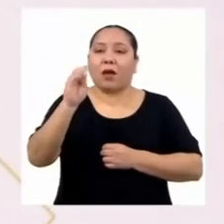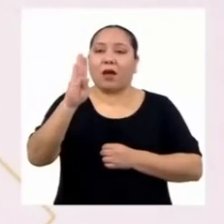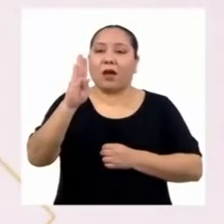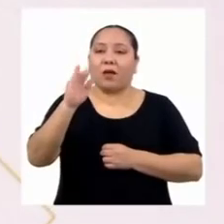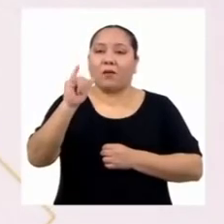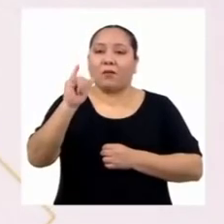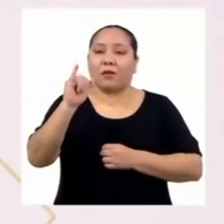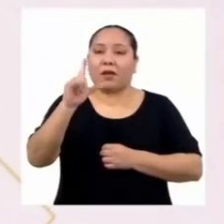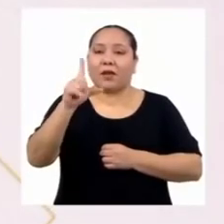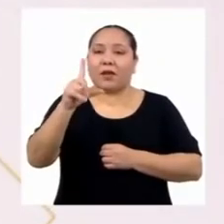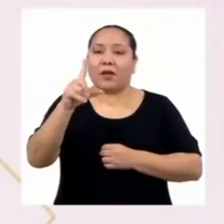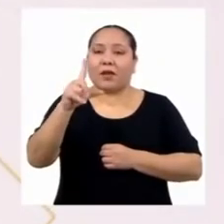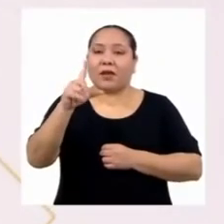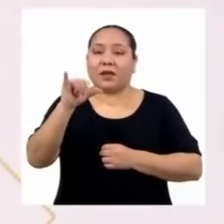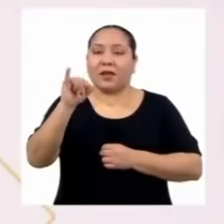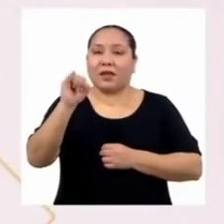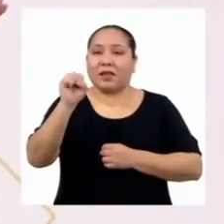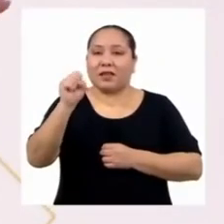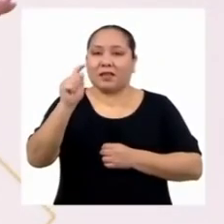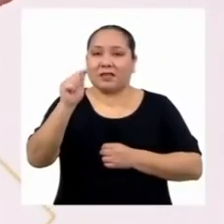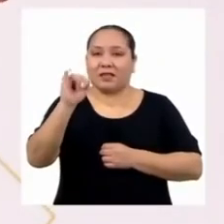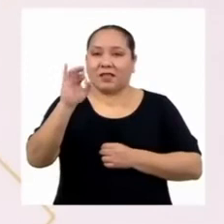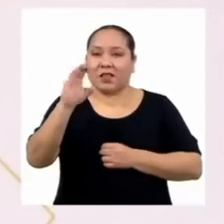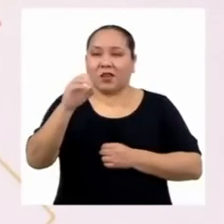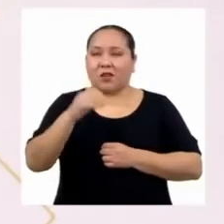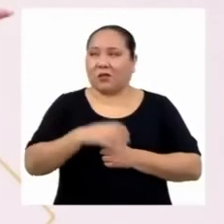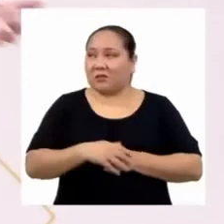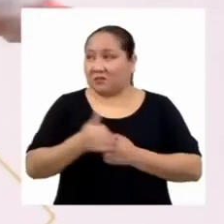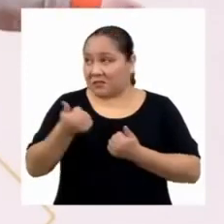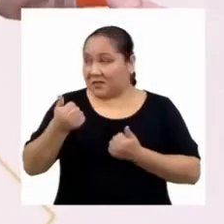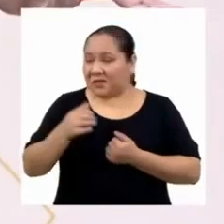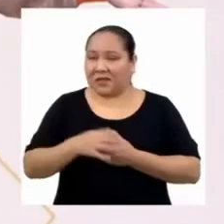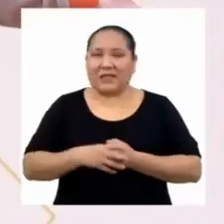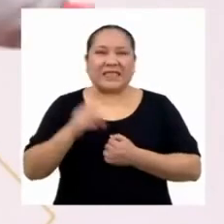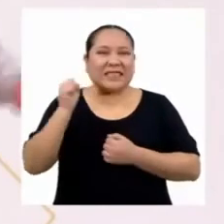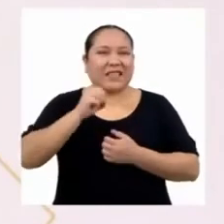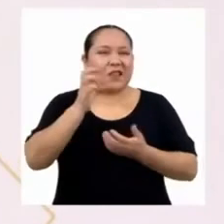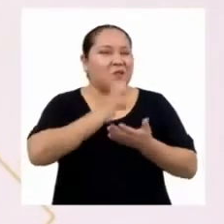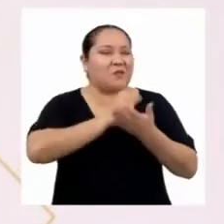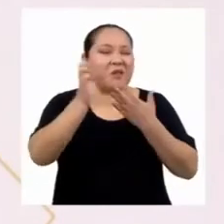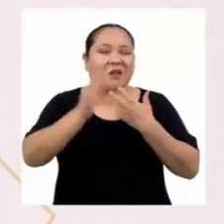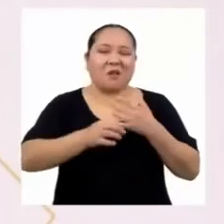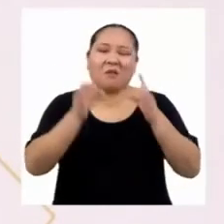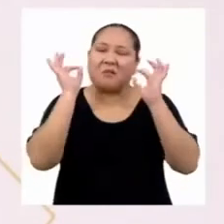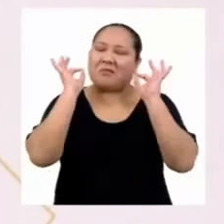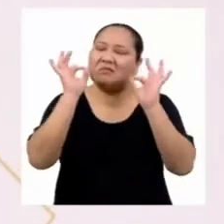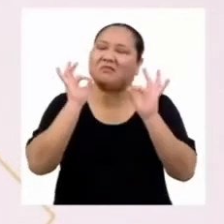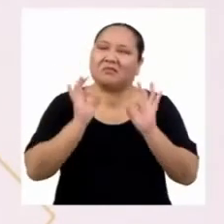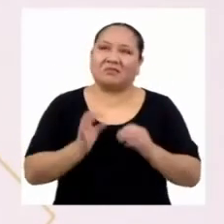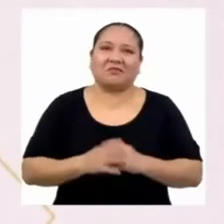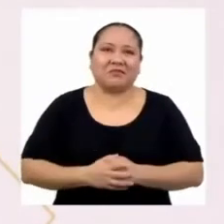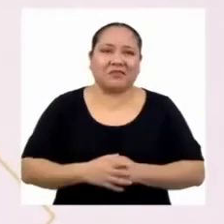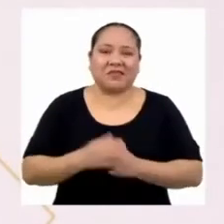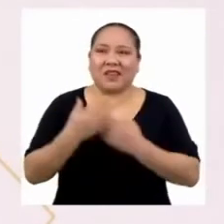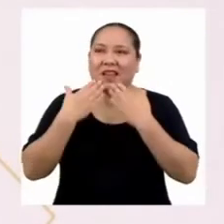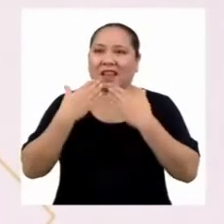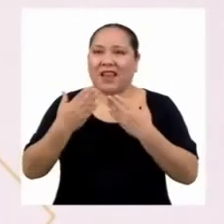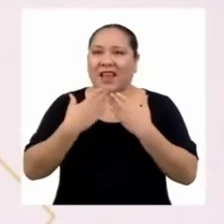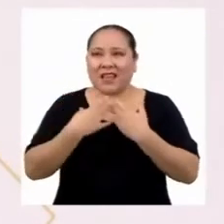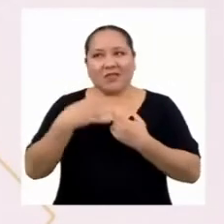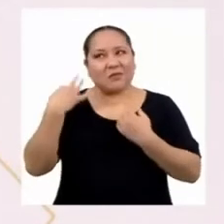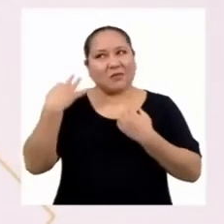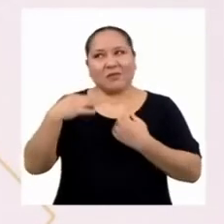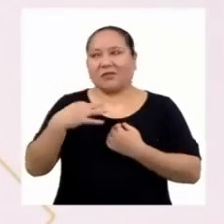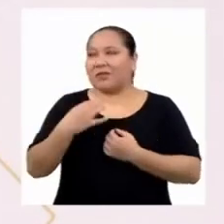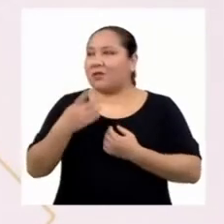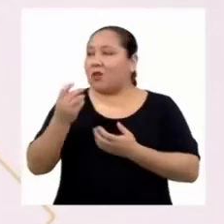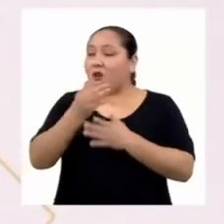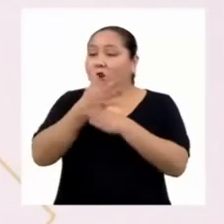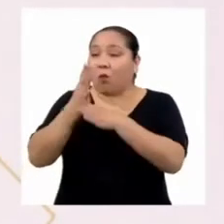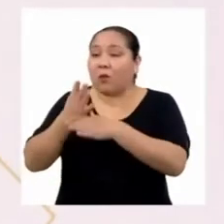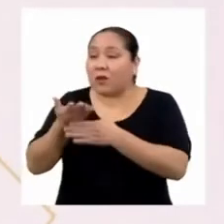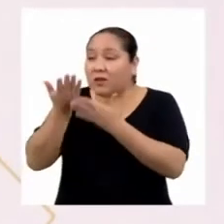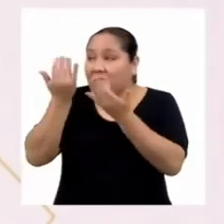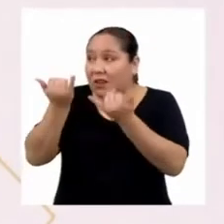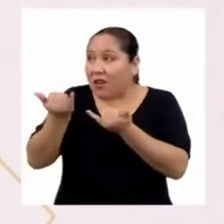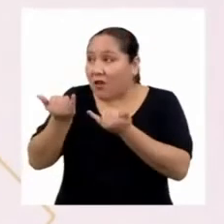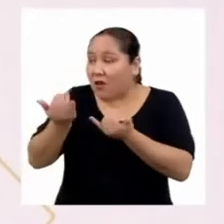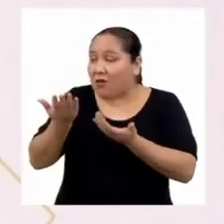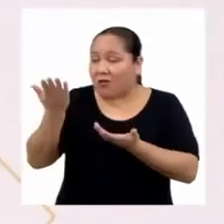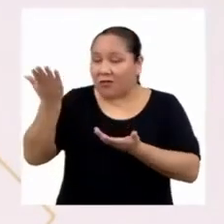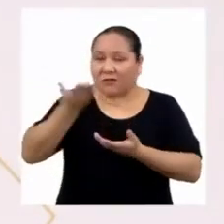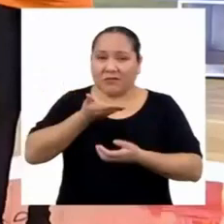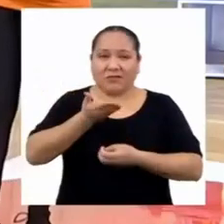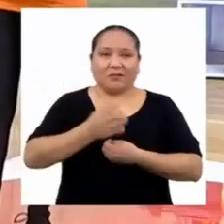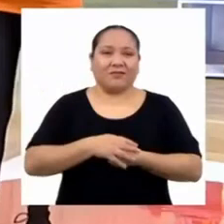Claro que sí. Ha sido un programa genial, como siempre. Muchas gracias por todo lo que ha compartido con nosotros hoy,